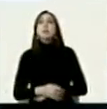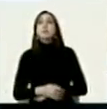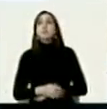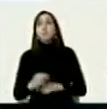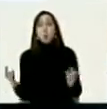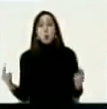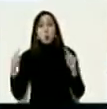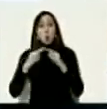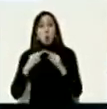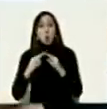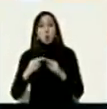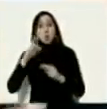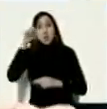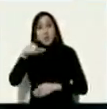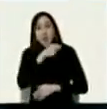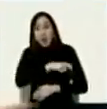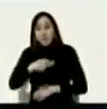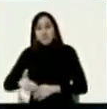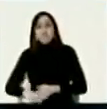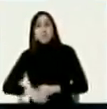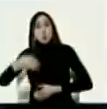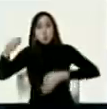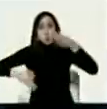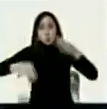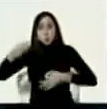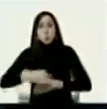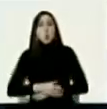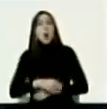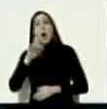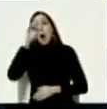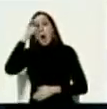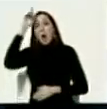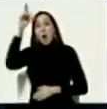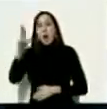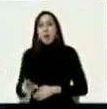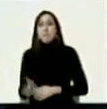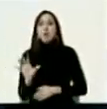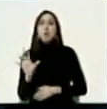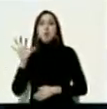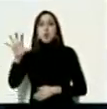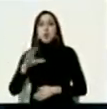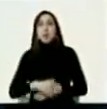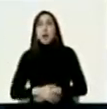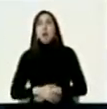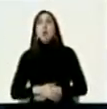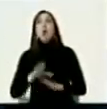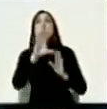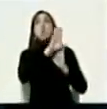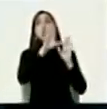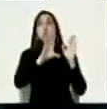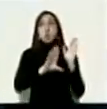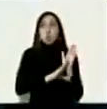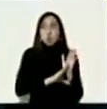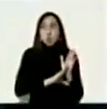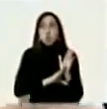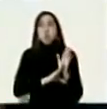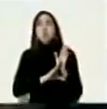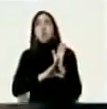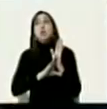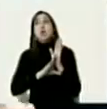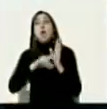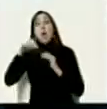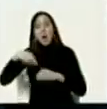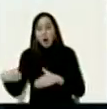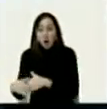muy bien los estudiosos del derecho es el respeto al estado constitucional es decir el respeto a la institucionalidad de